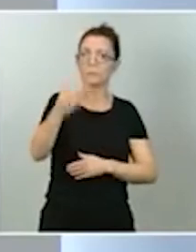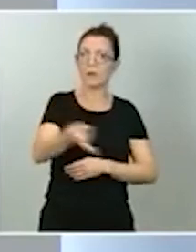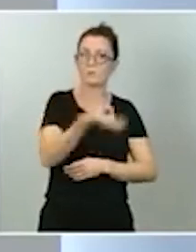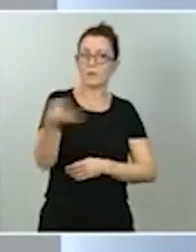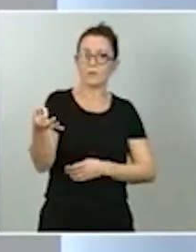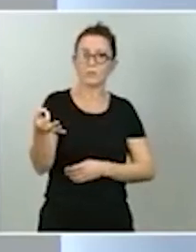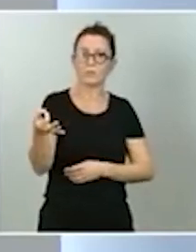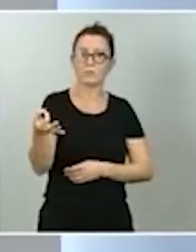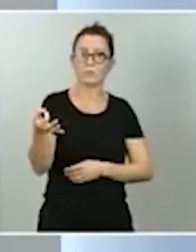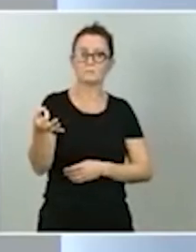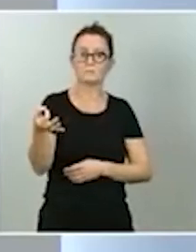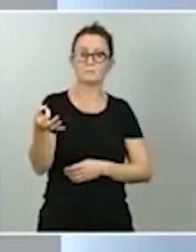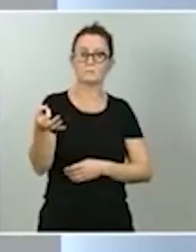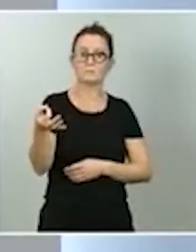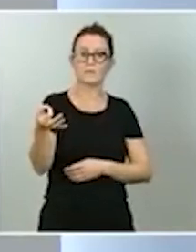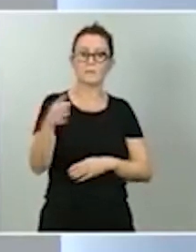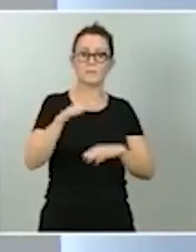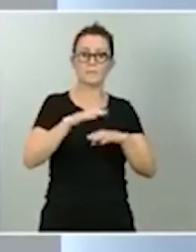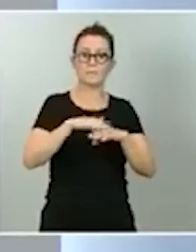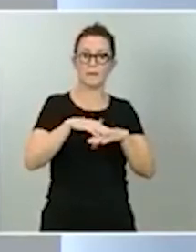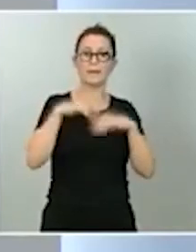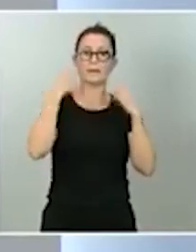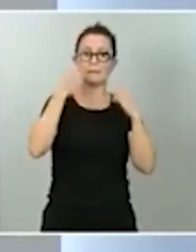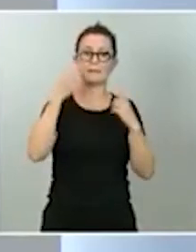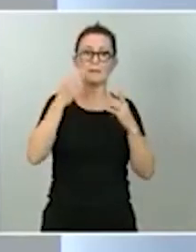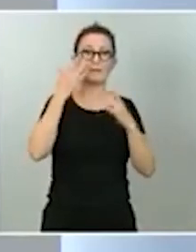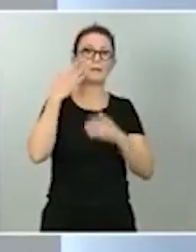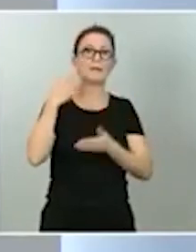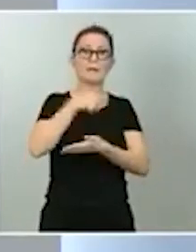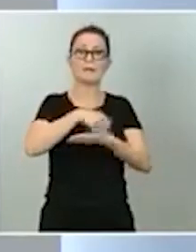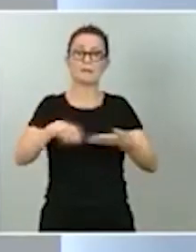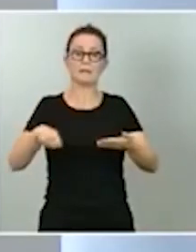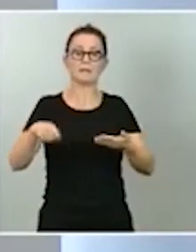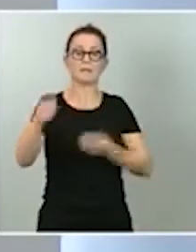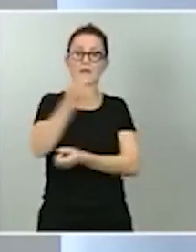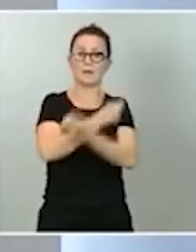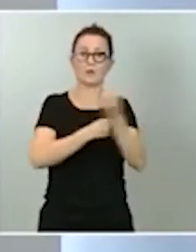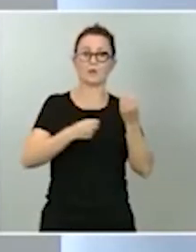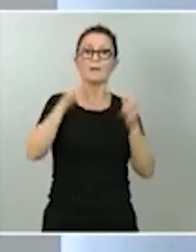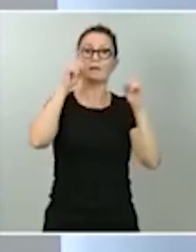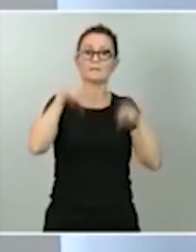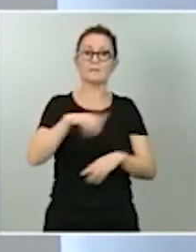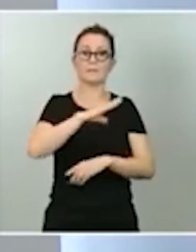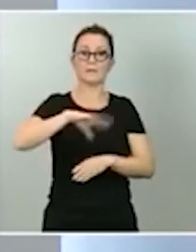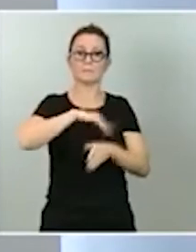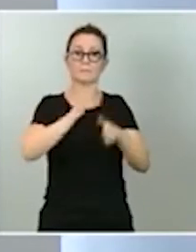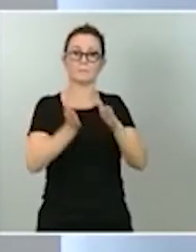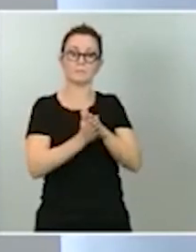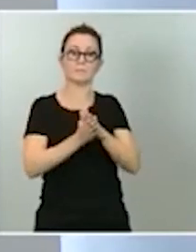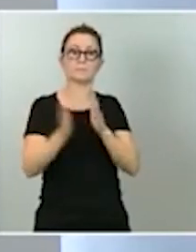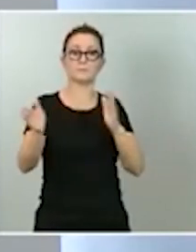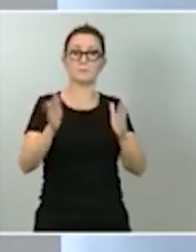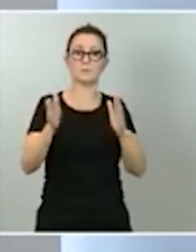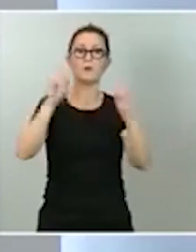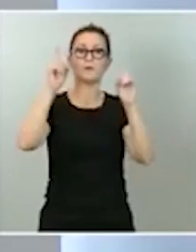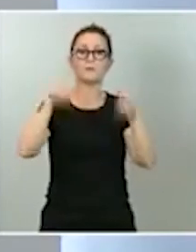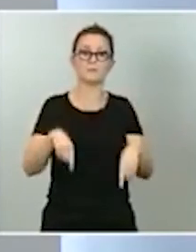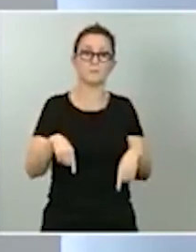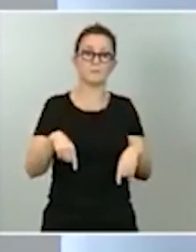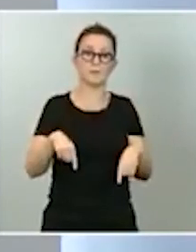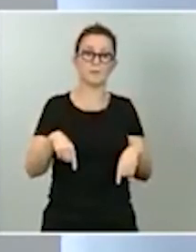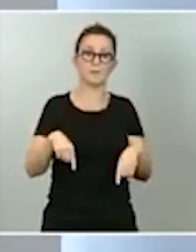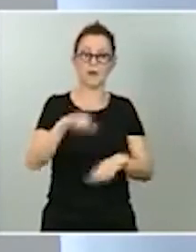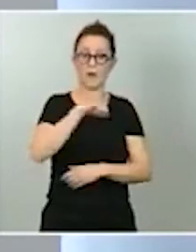los instrumentos para canalizar la liquidez al conjunto de la economía, de los expedientes de regulación temporal de empleo, la prestación extraordinaria de los autónomos,